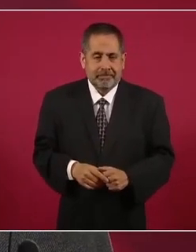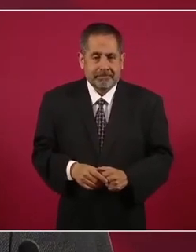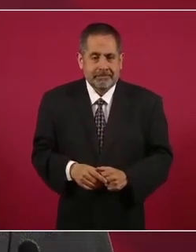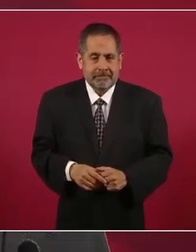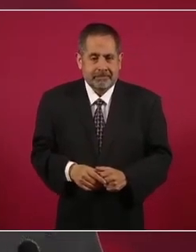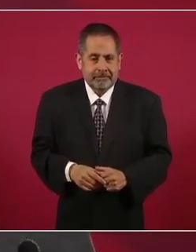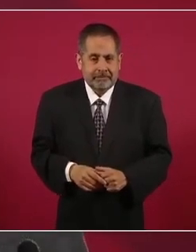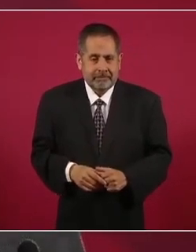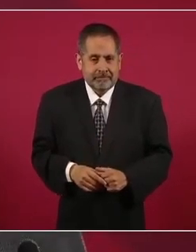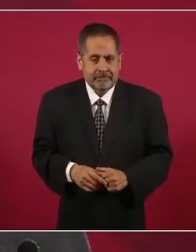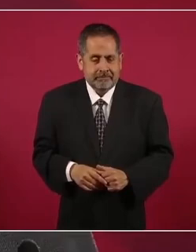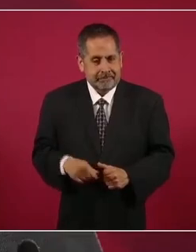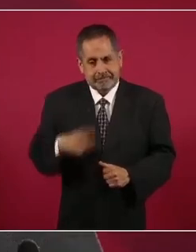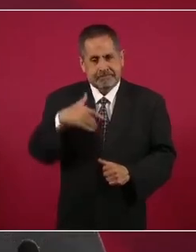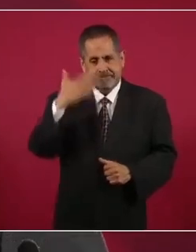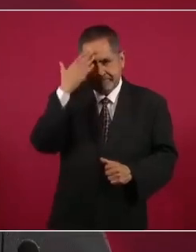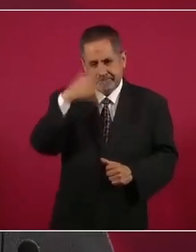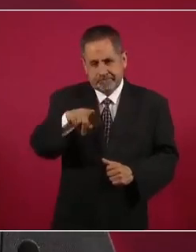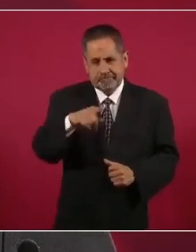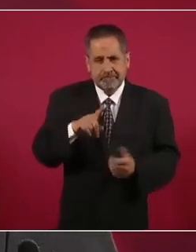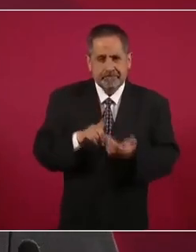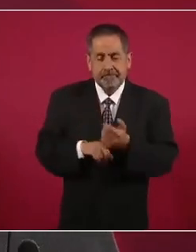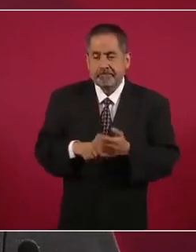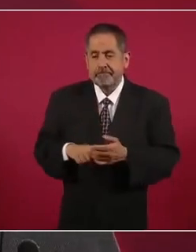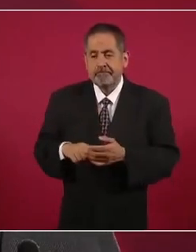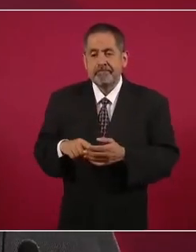que dicen los de Cedillo